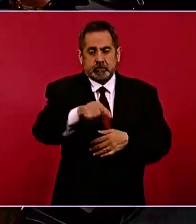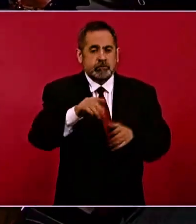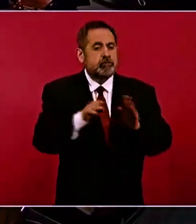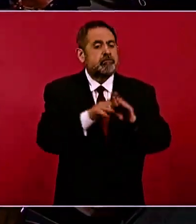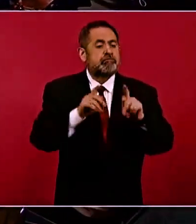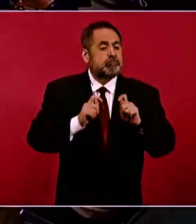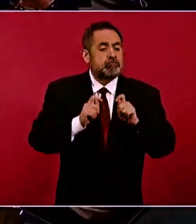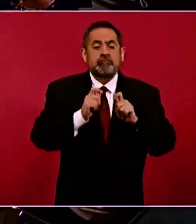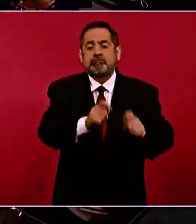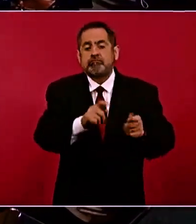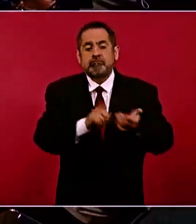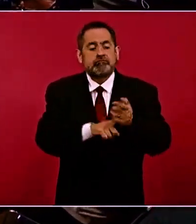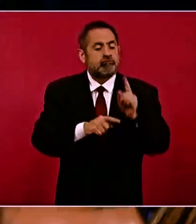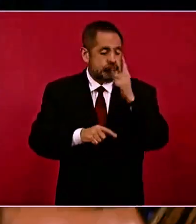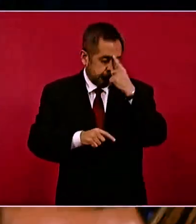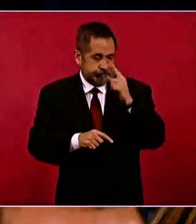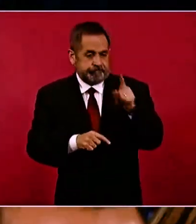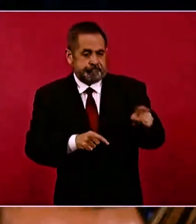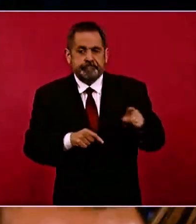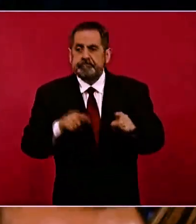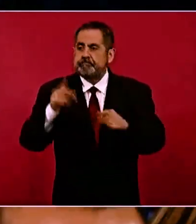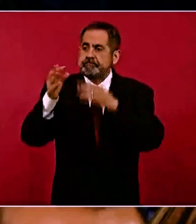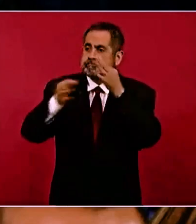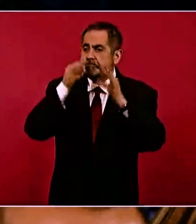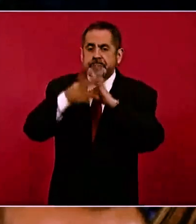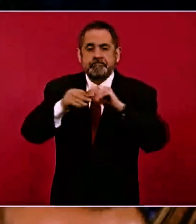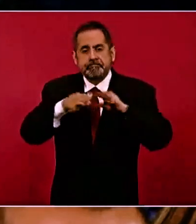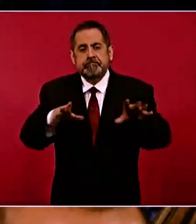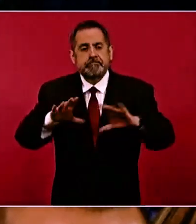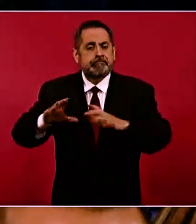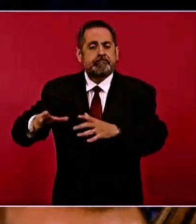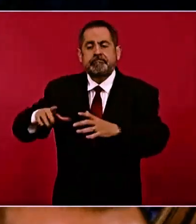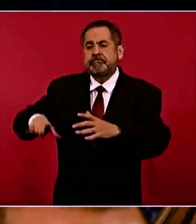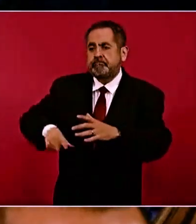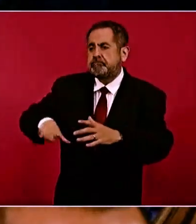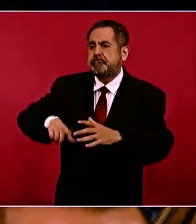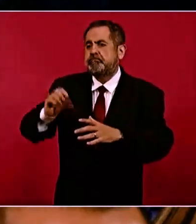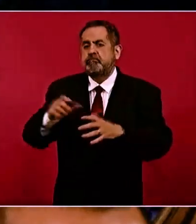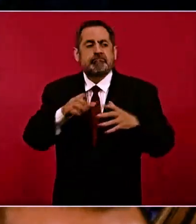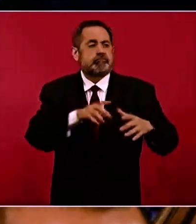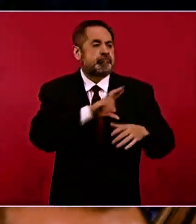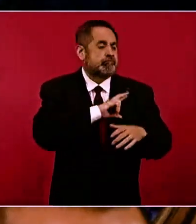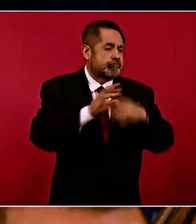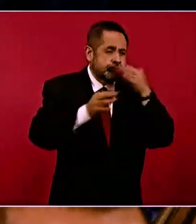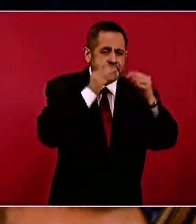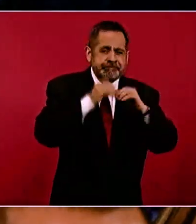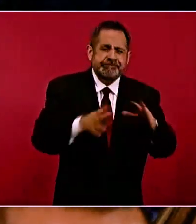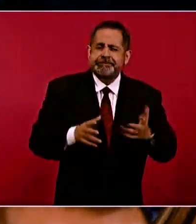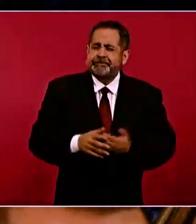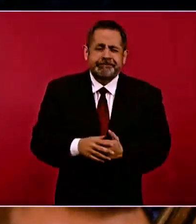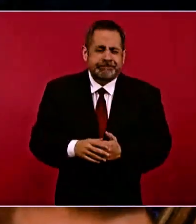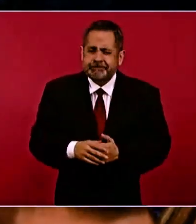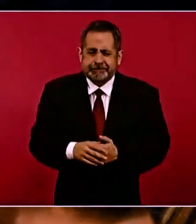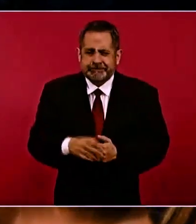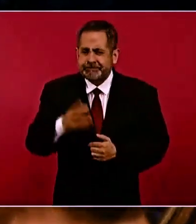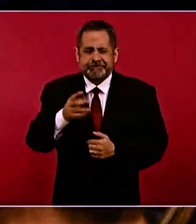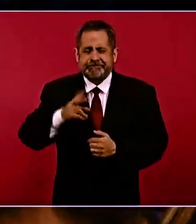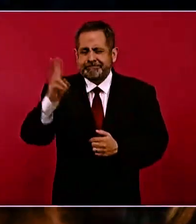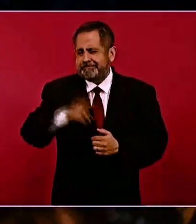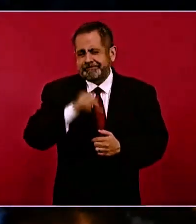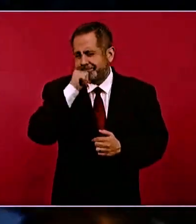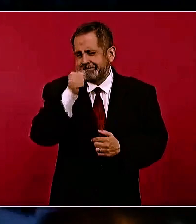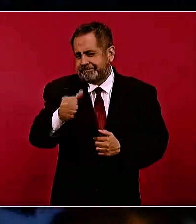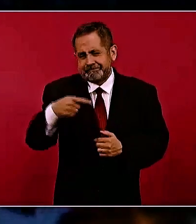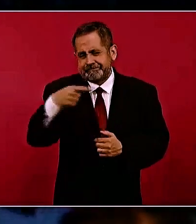asignación discrecional de publicidad, sea del sector público o del sector privado, pero eso no es cierto. Hay muchas